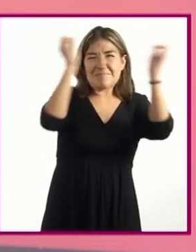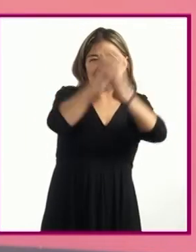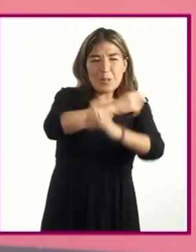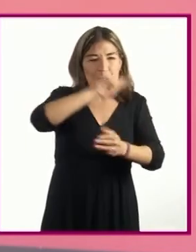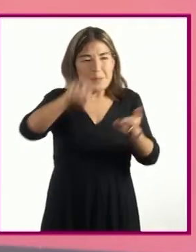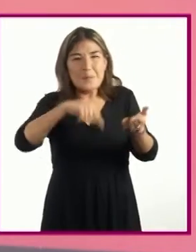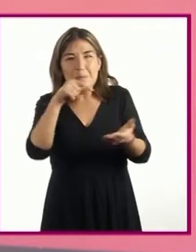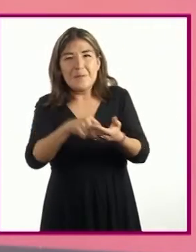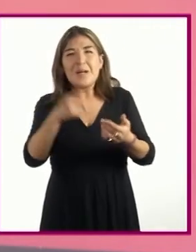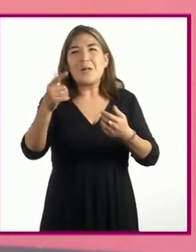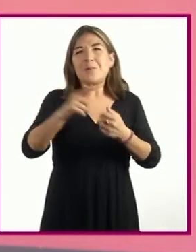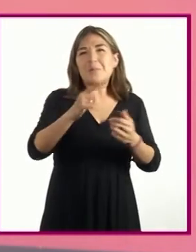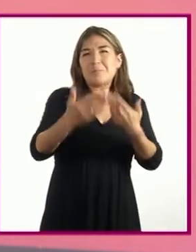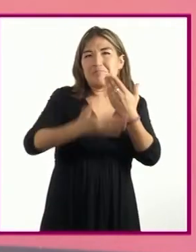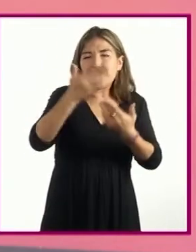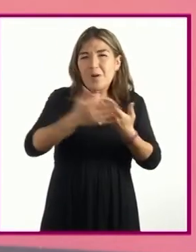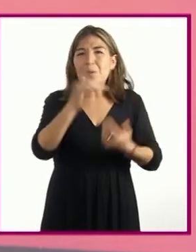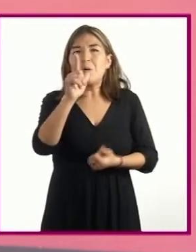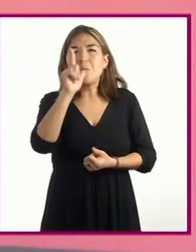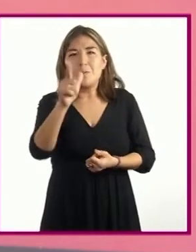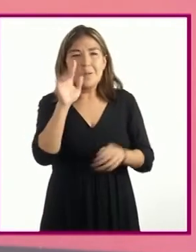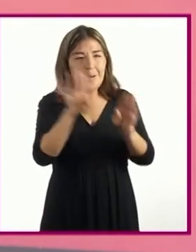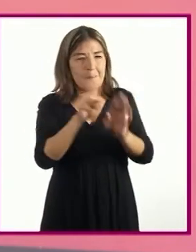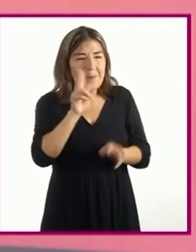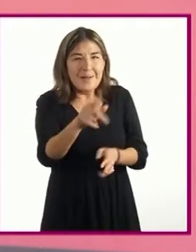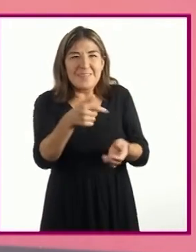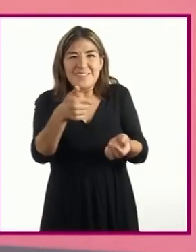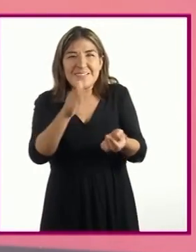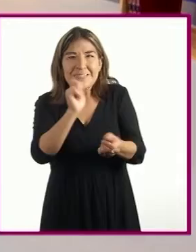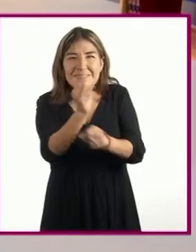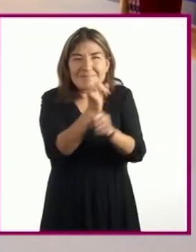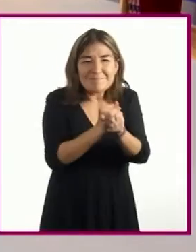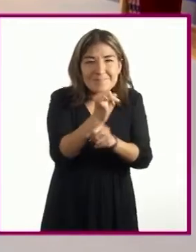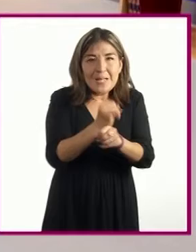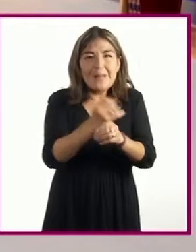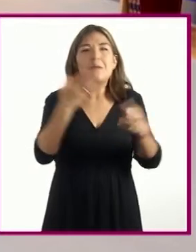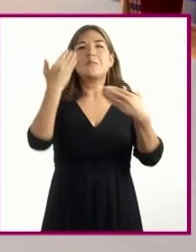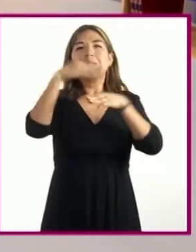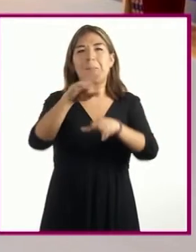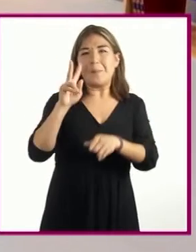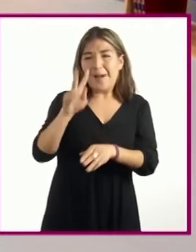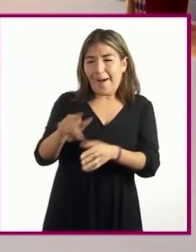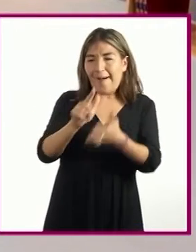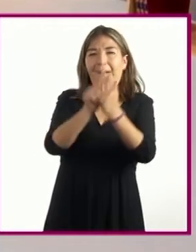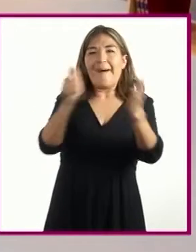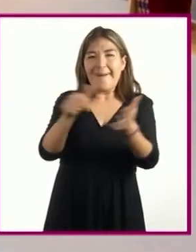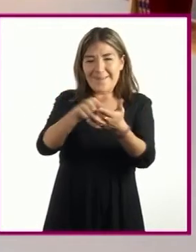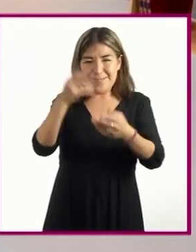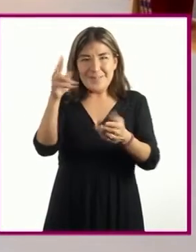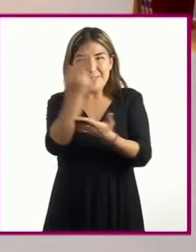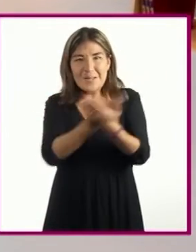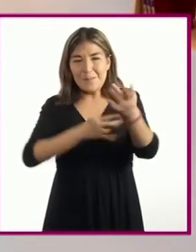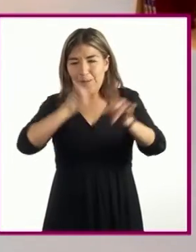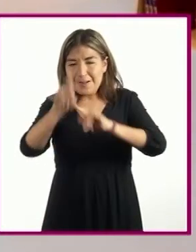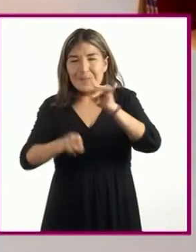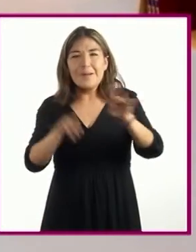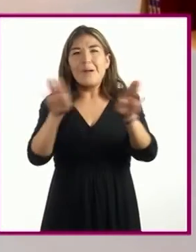oscuros con poca luz, pues aportan más misterio y apoyan a que la narración en las viñetas sea